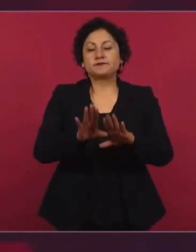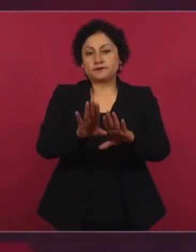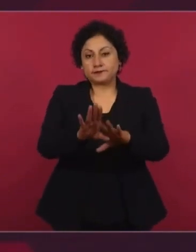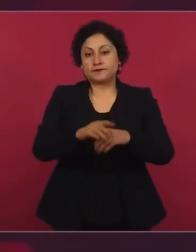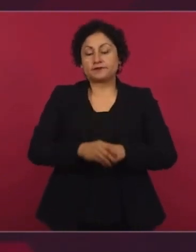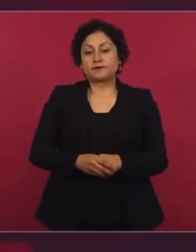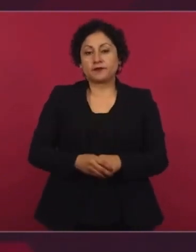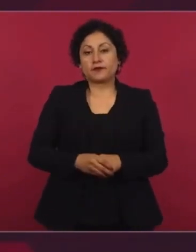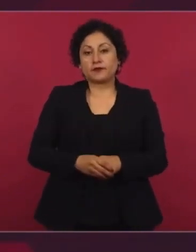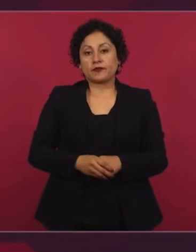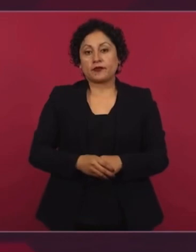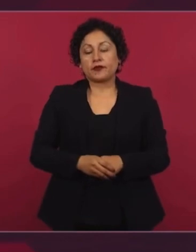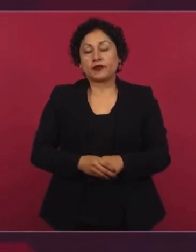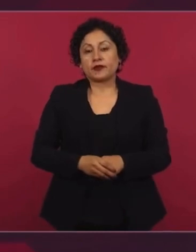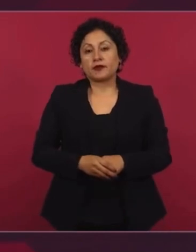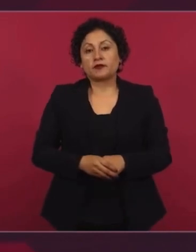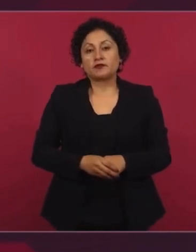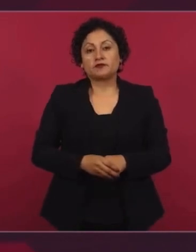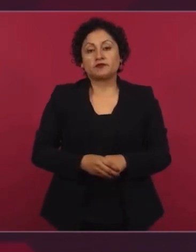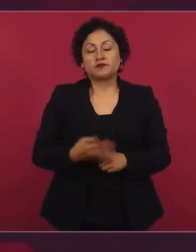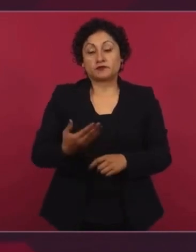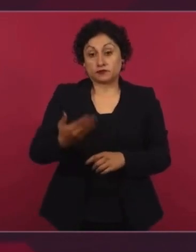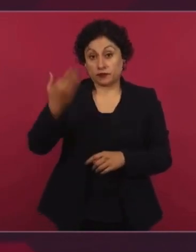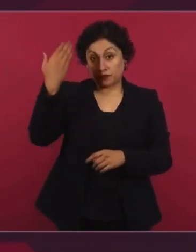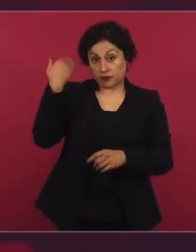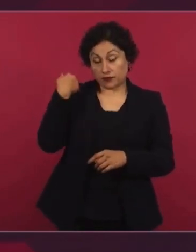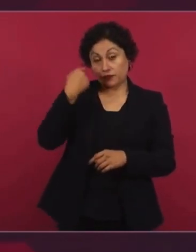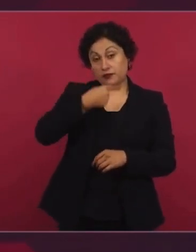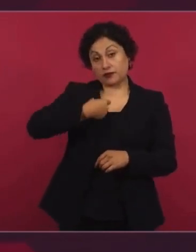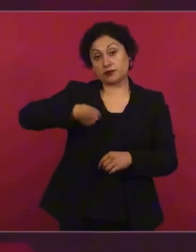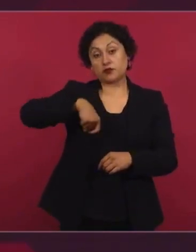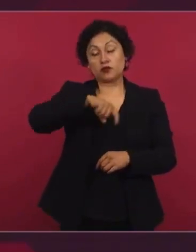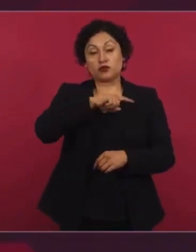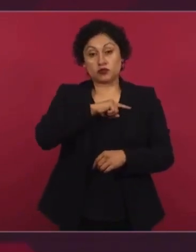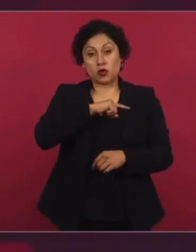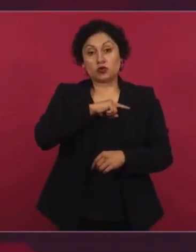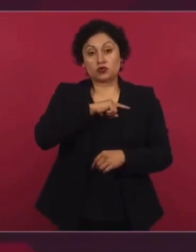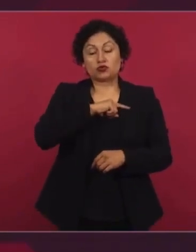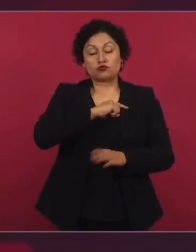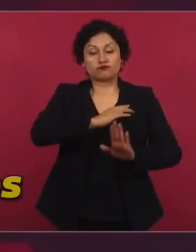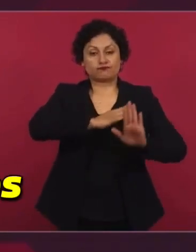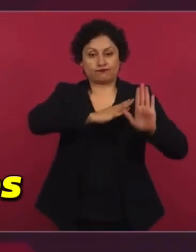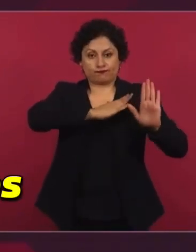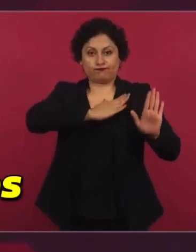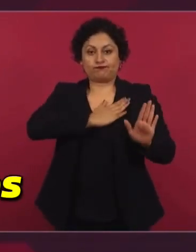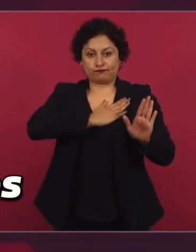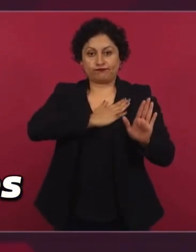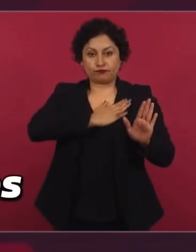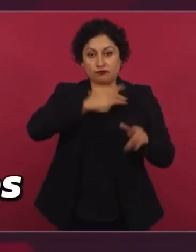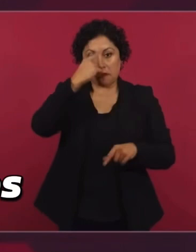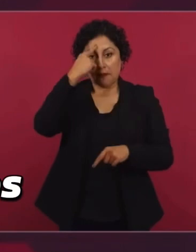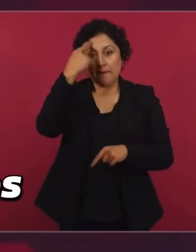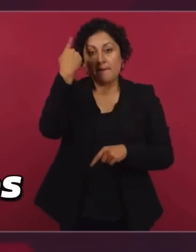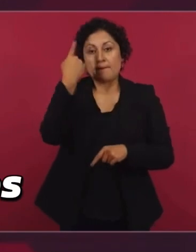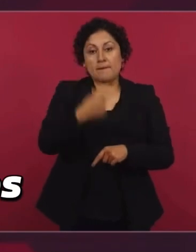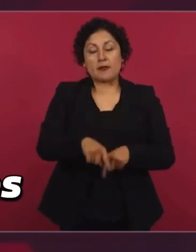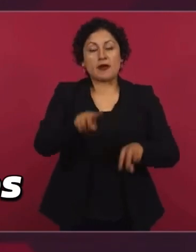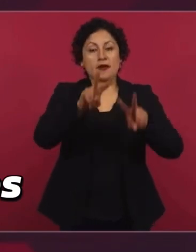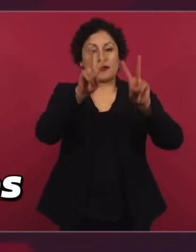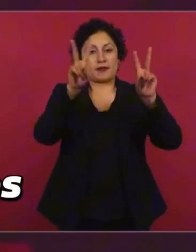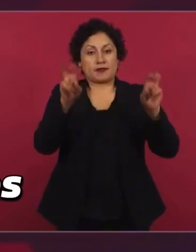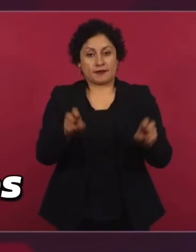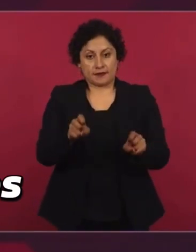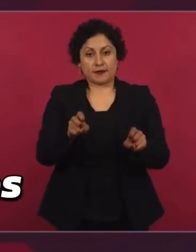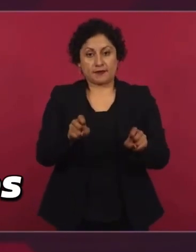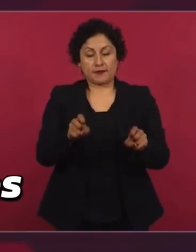de conocer toda la verdad sobre el caso de los jóvenes desaparecidos